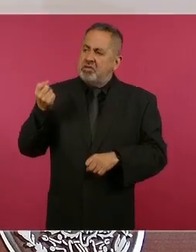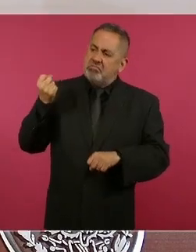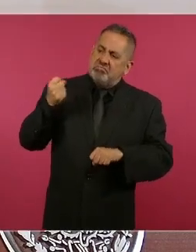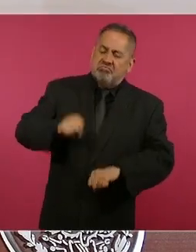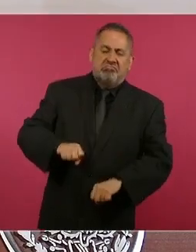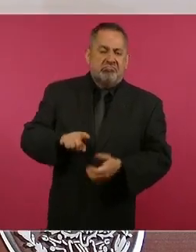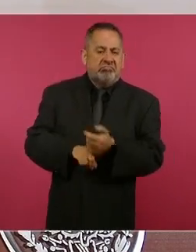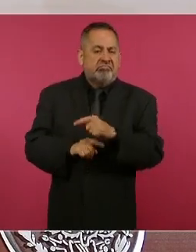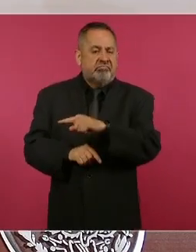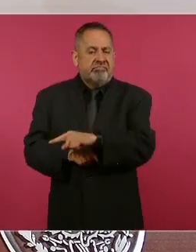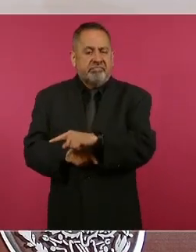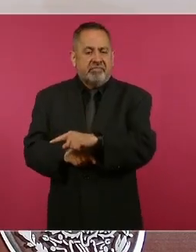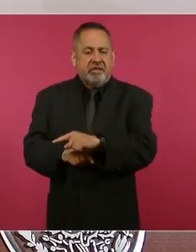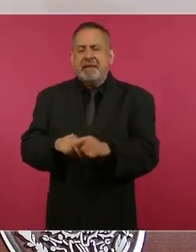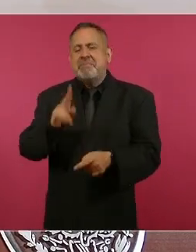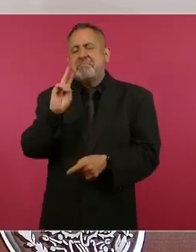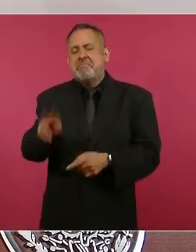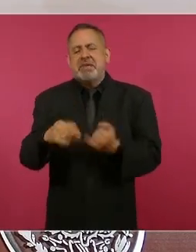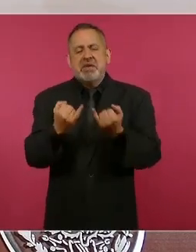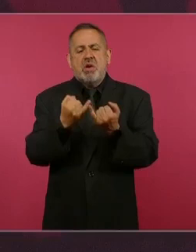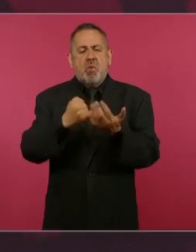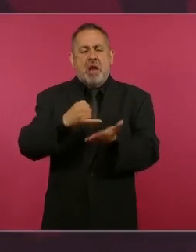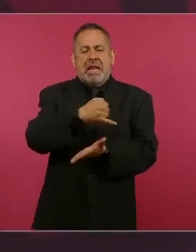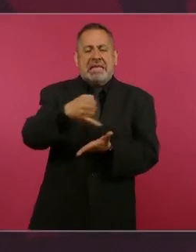como las Islas Marías.